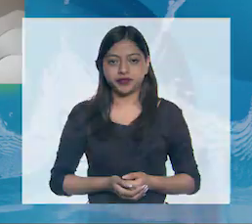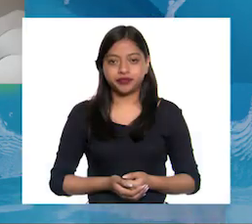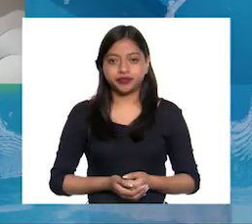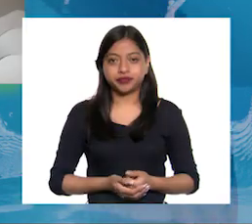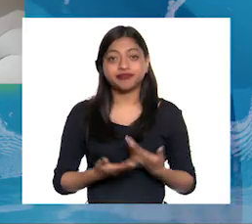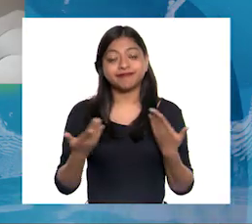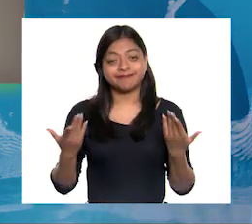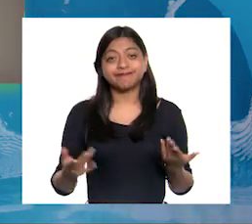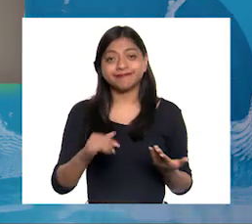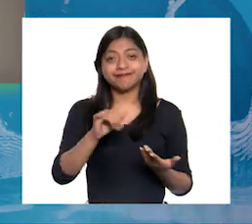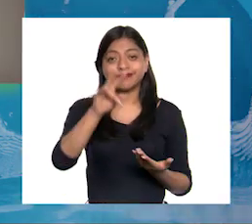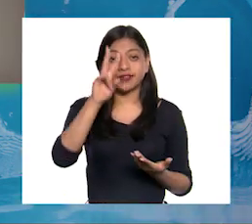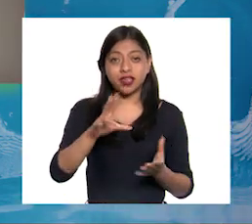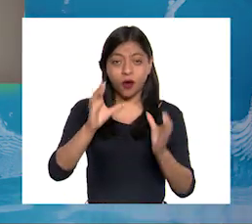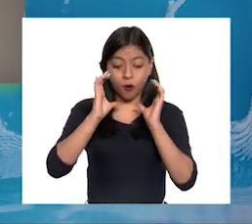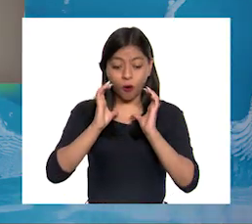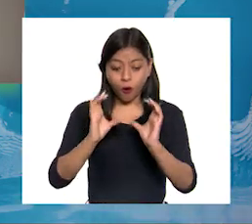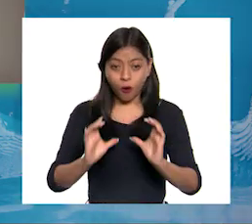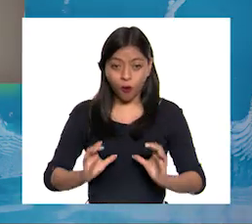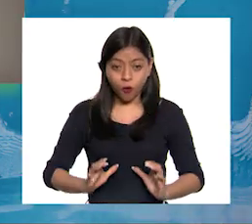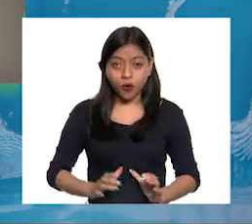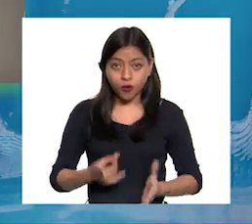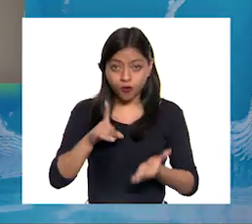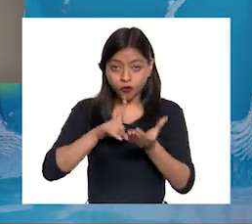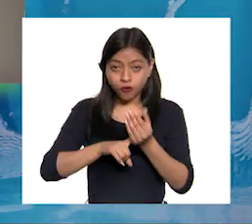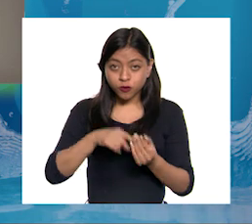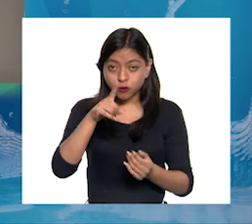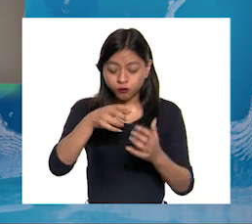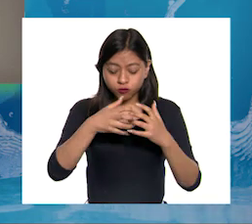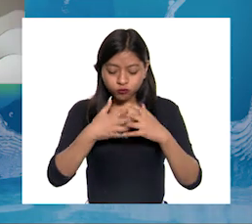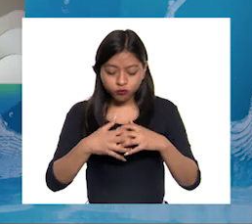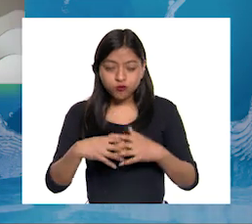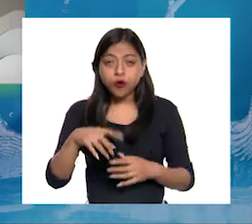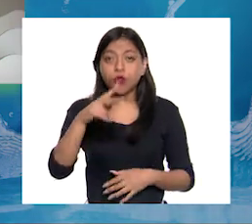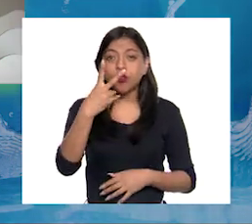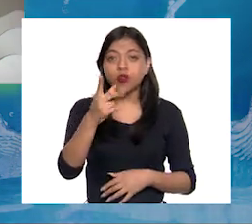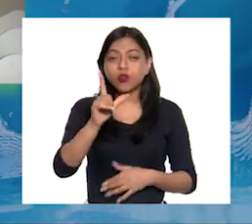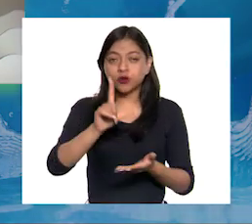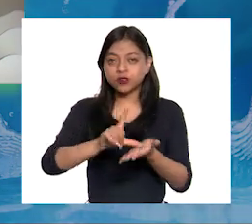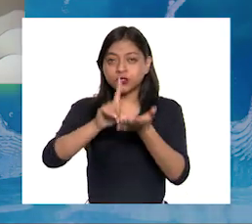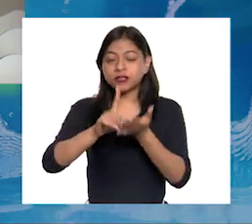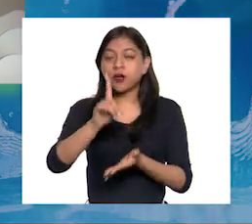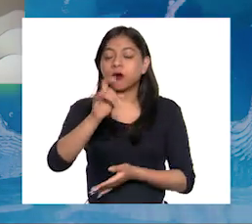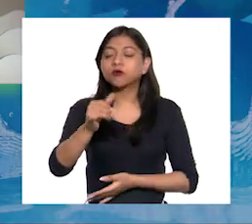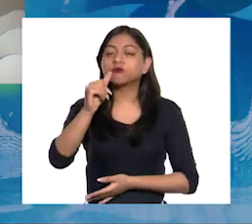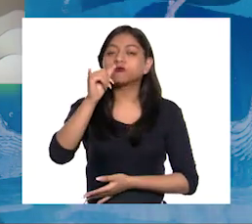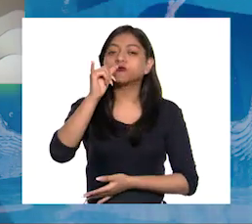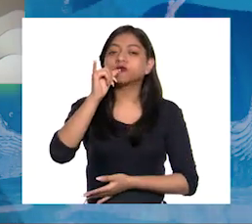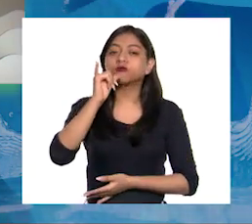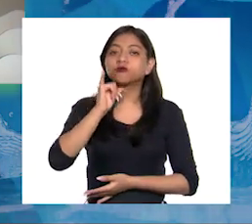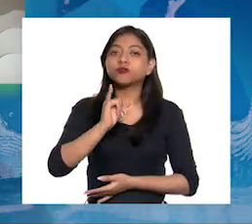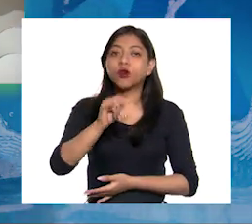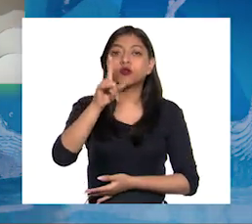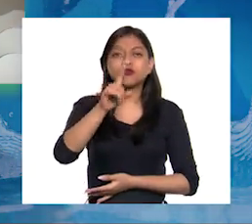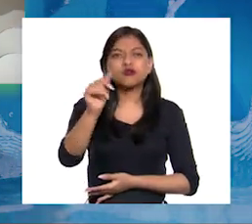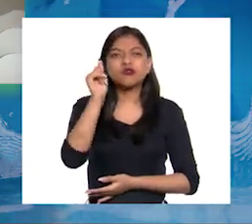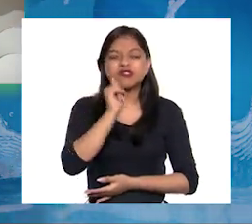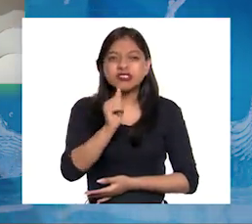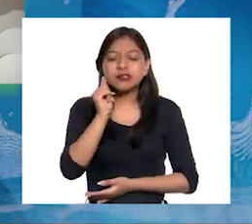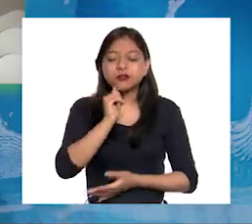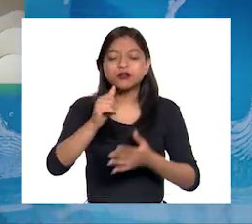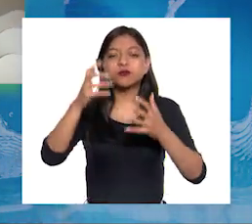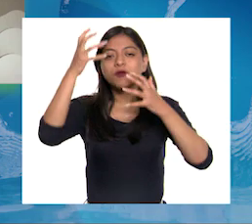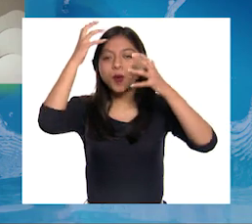Aunque el cuerpo humano funciona correctamente con dos litros de agua al día Nuestro consumo diario puede llegar a 170